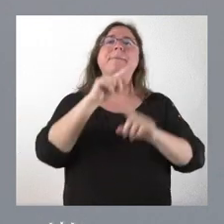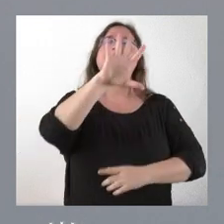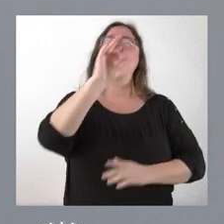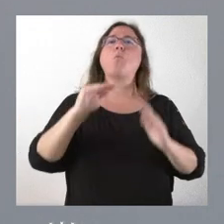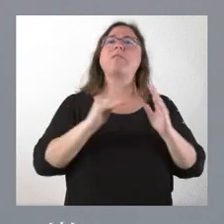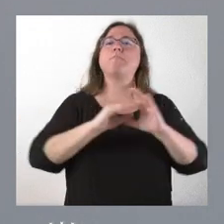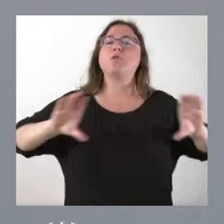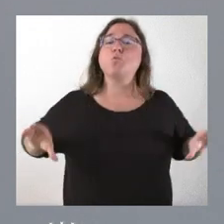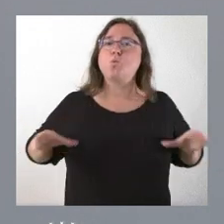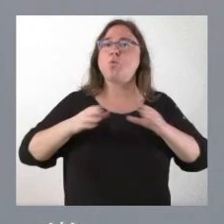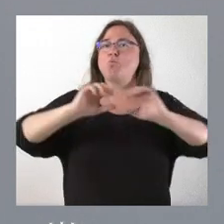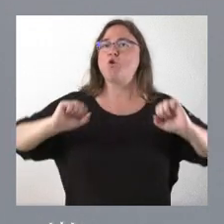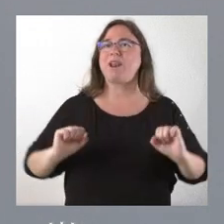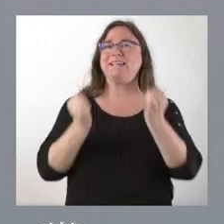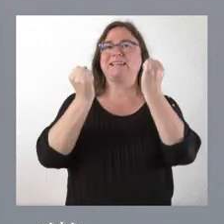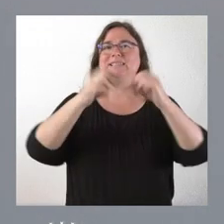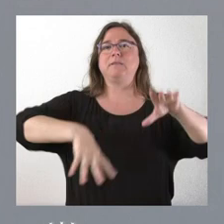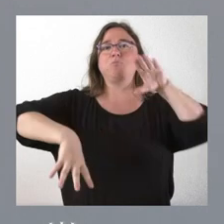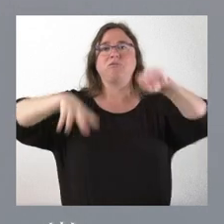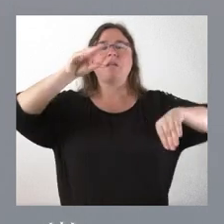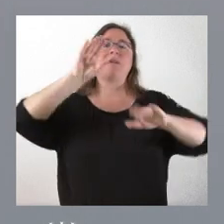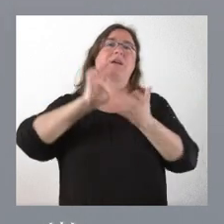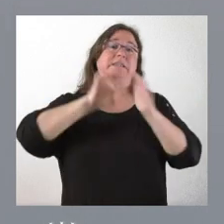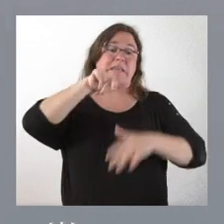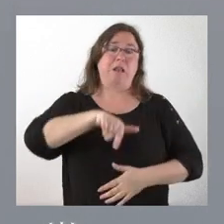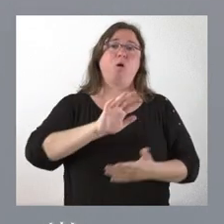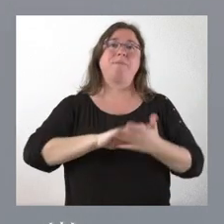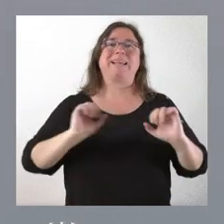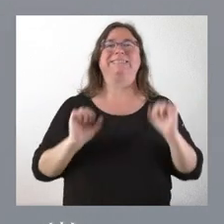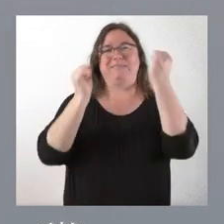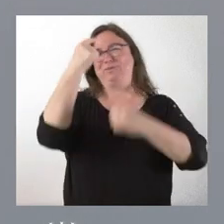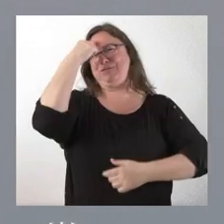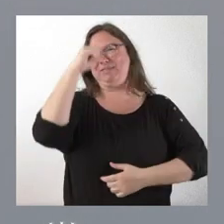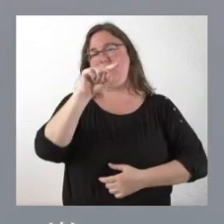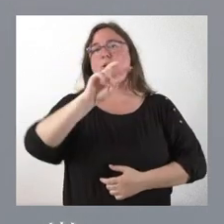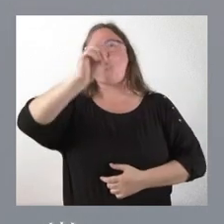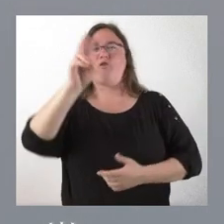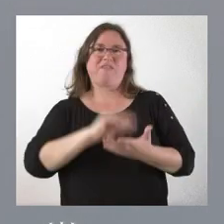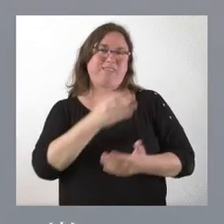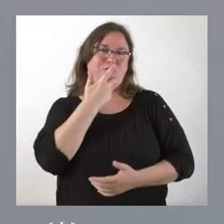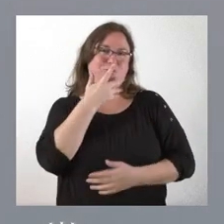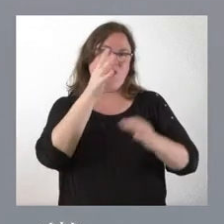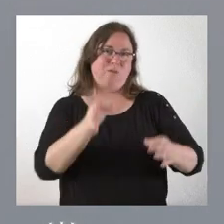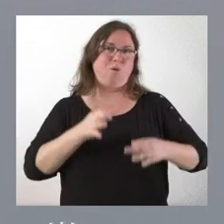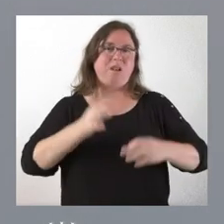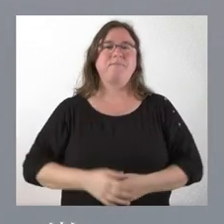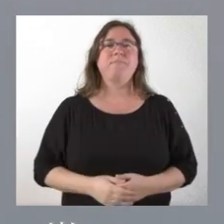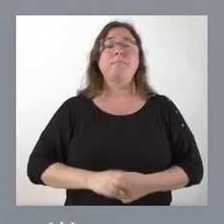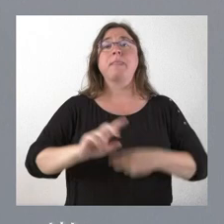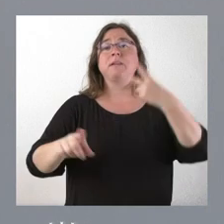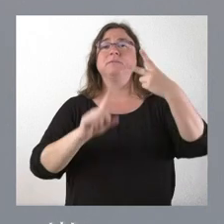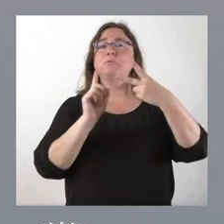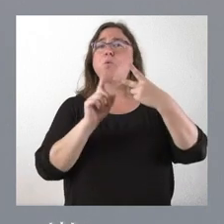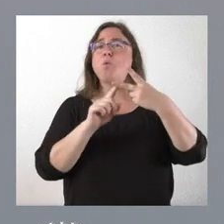rescate y de montaña en Castilla y León para el salvamento que ustedes ya conocen de otras ocasiones. En el otro aspecto